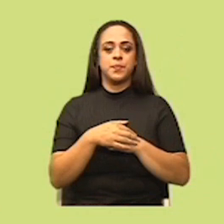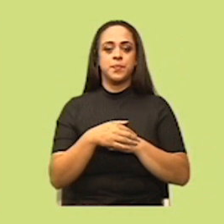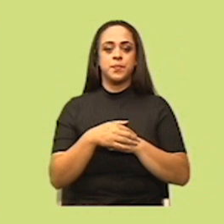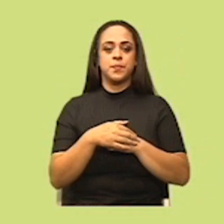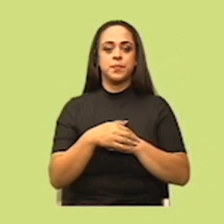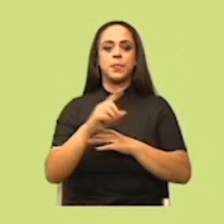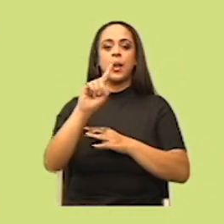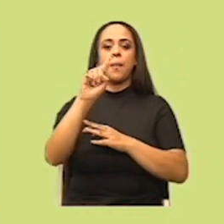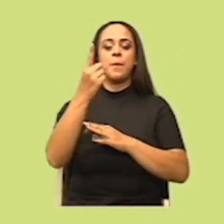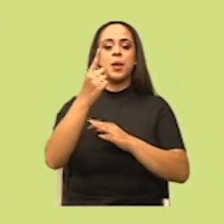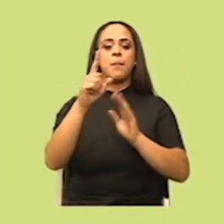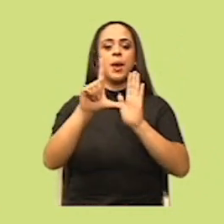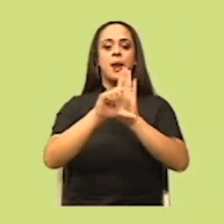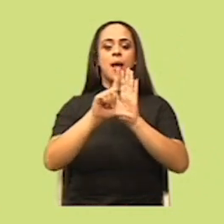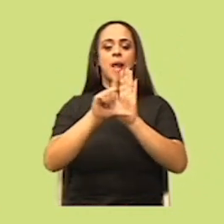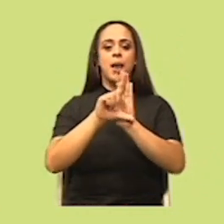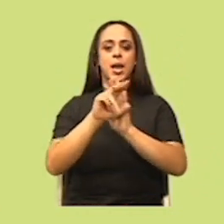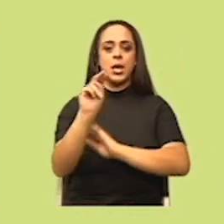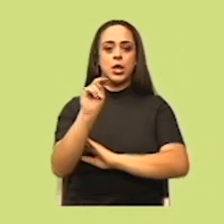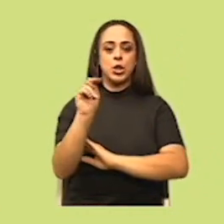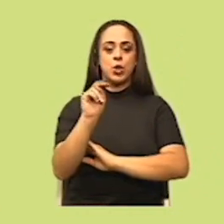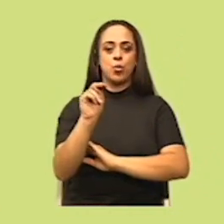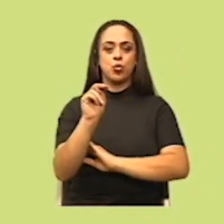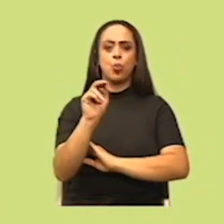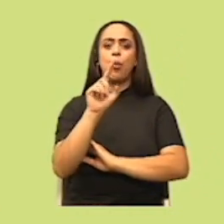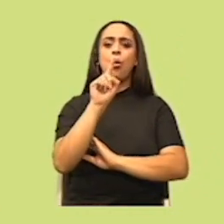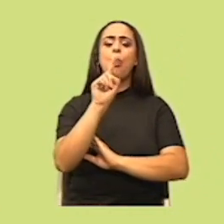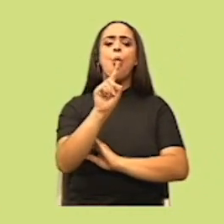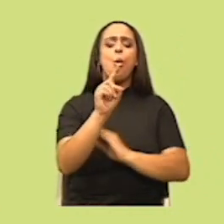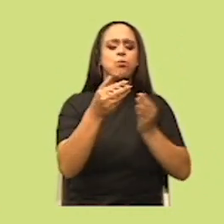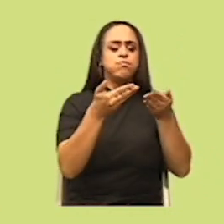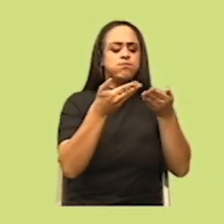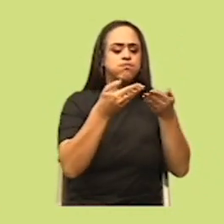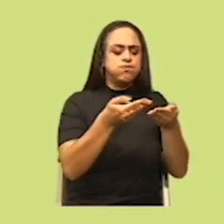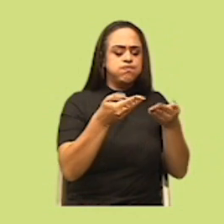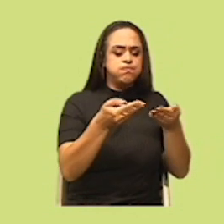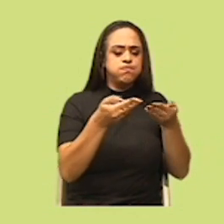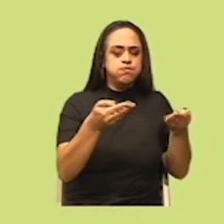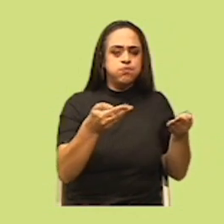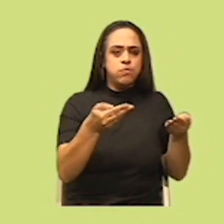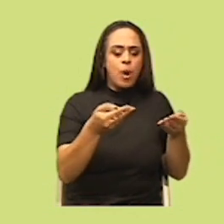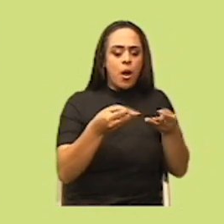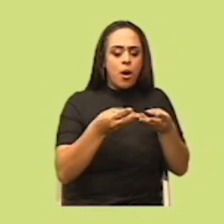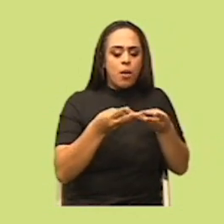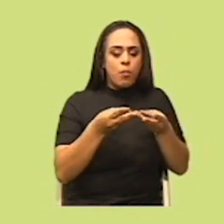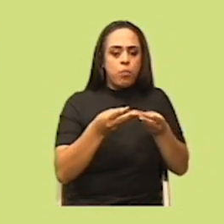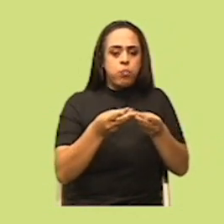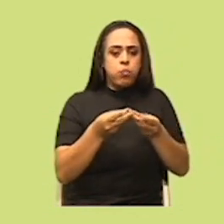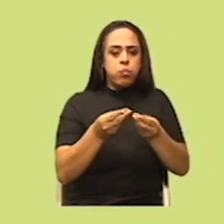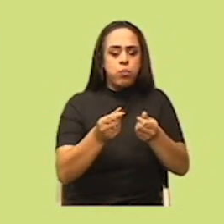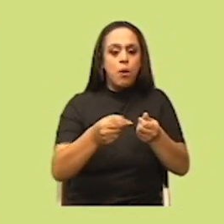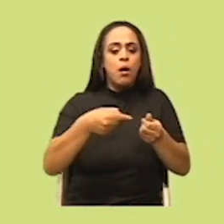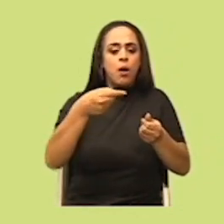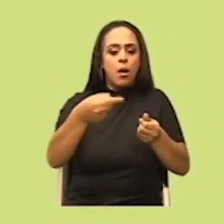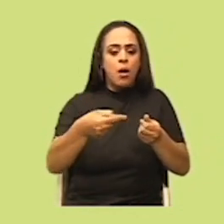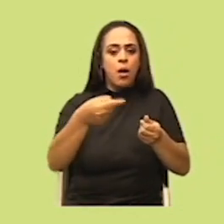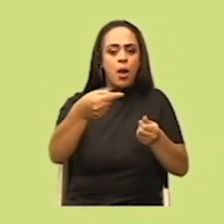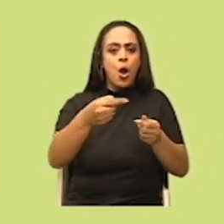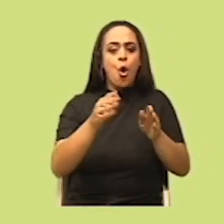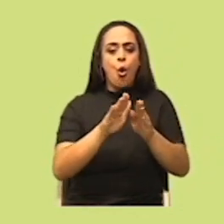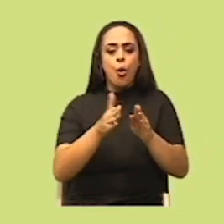Primera ley de Newton. Un objeto se mueve con una velocidad que es constante en magnitud y en dirección,